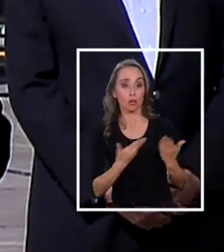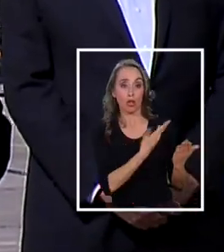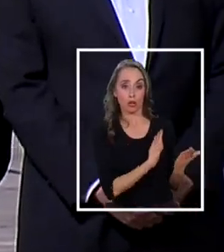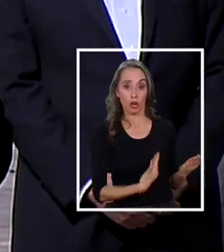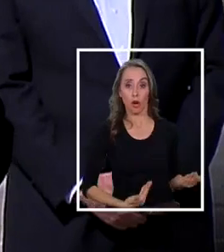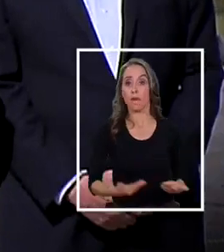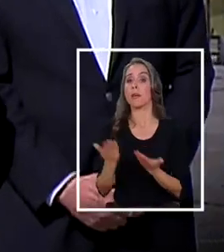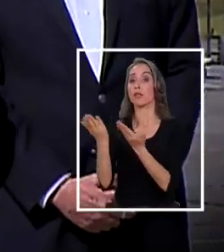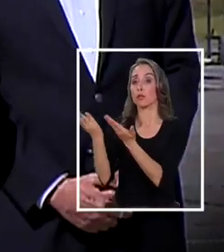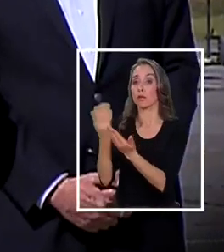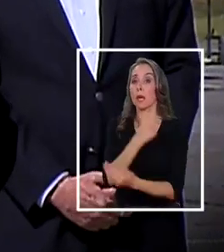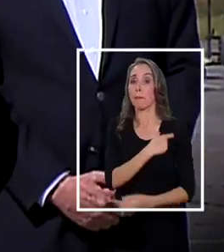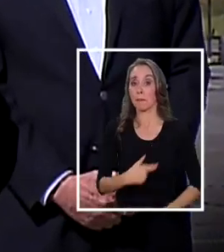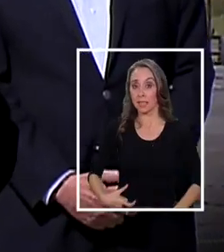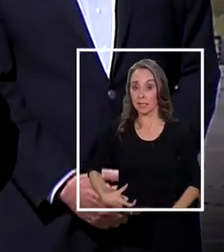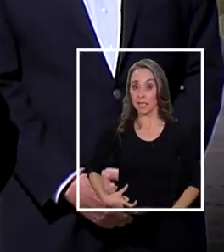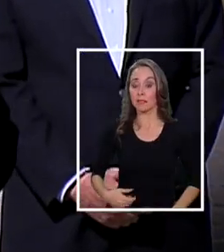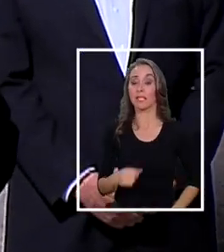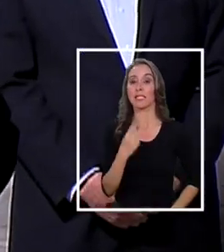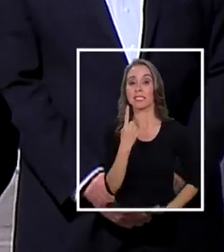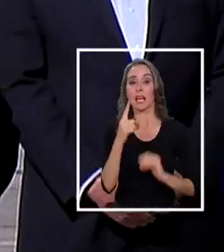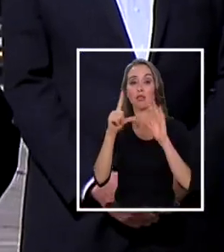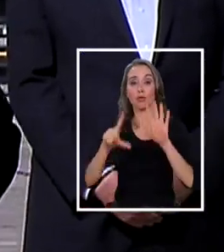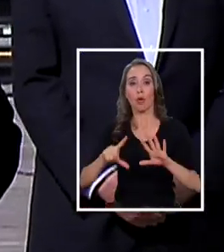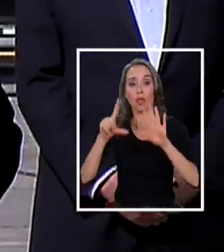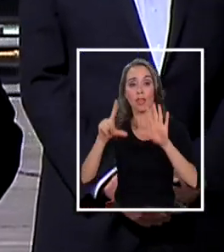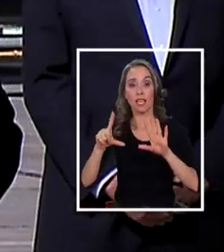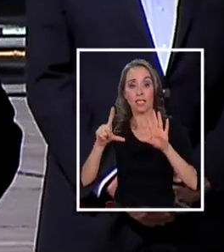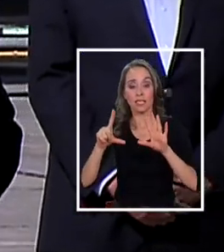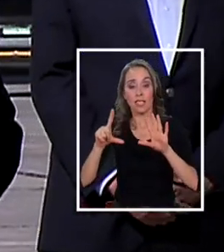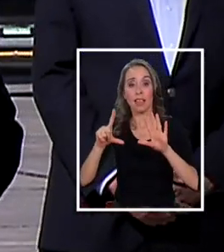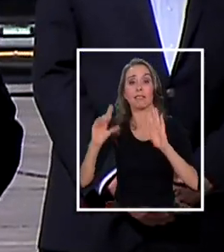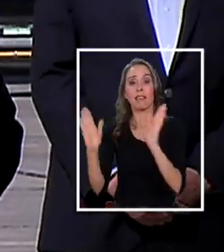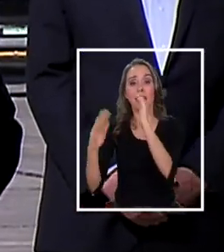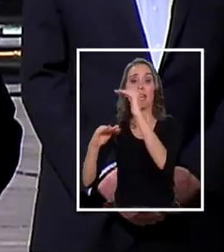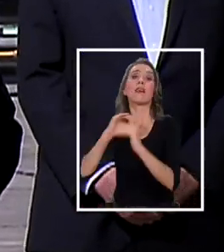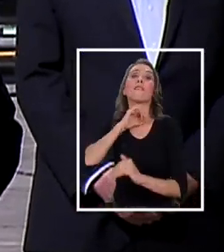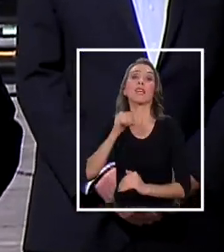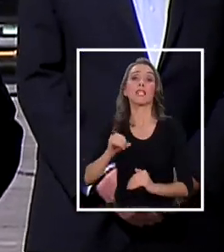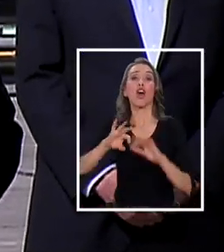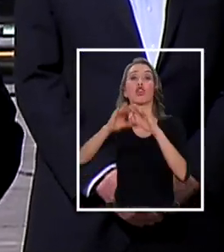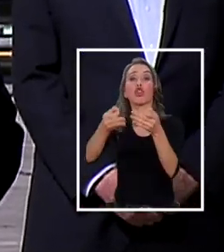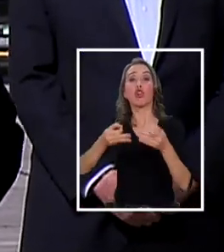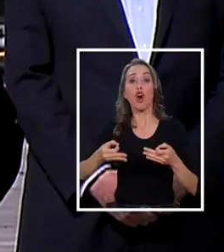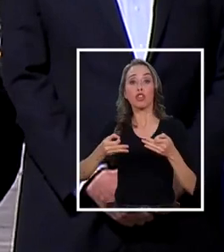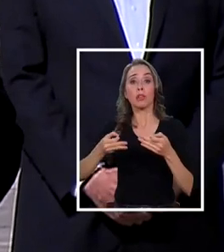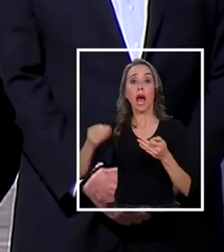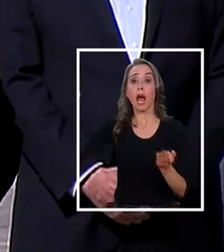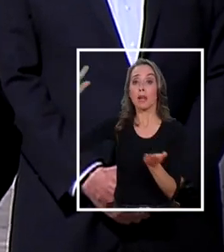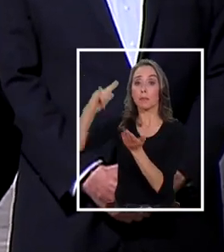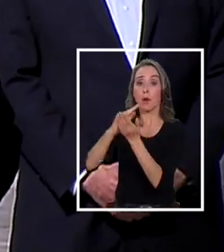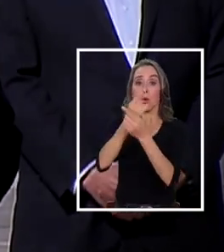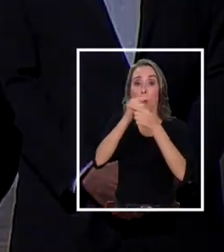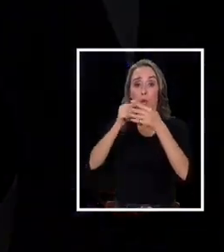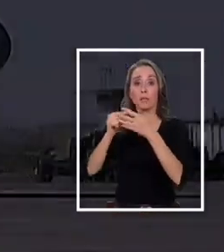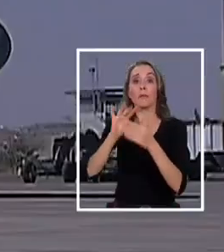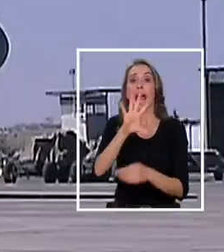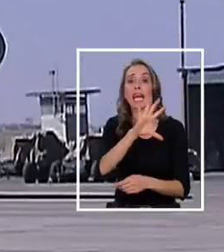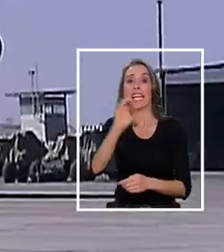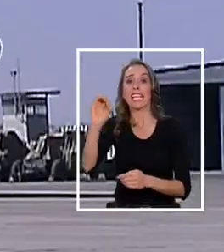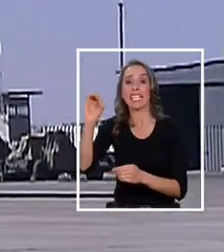de usted presidente los primeros 117 de 500 ventiladores que van a empezar a llegar semana a semana.